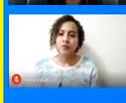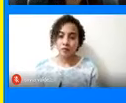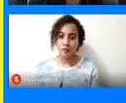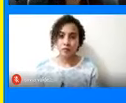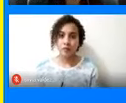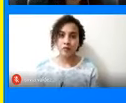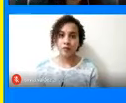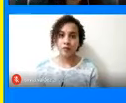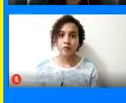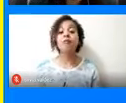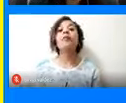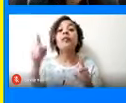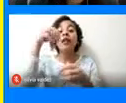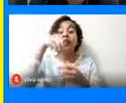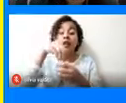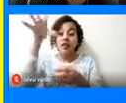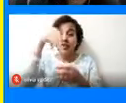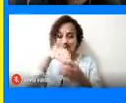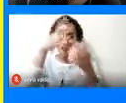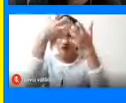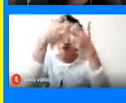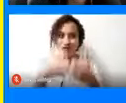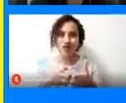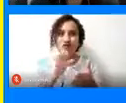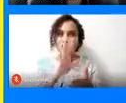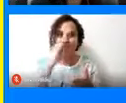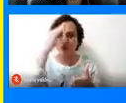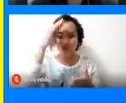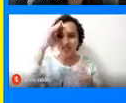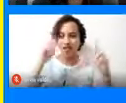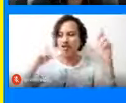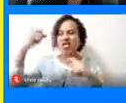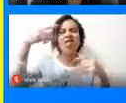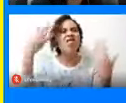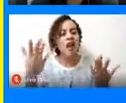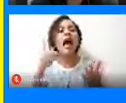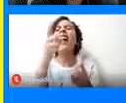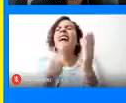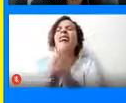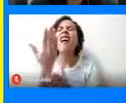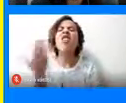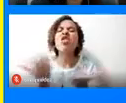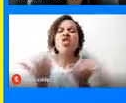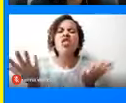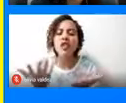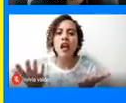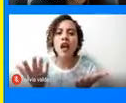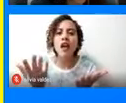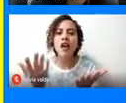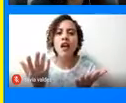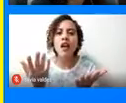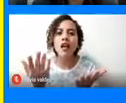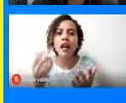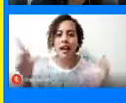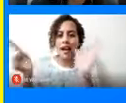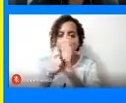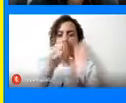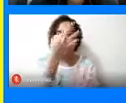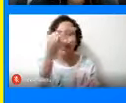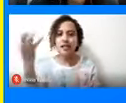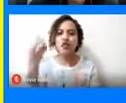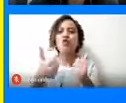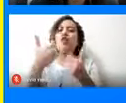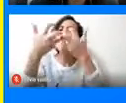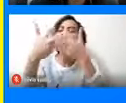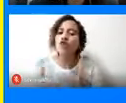Bueno, dentro de las funciones, acá nos habla que fue creada por la Ley 300 con las siguientes